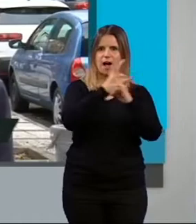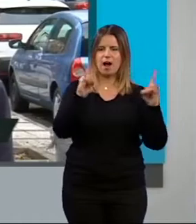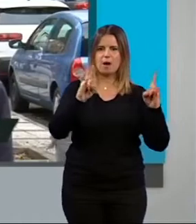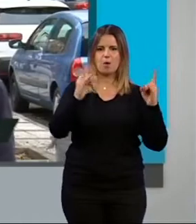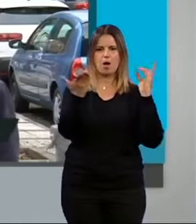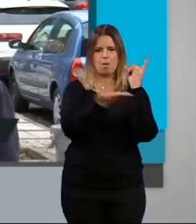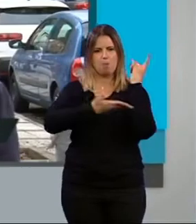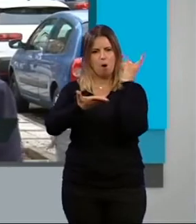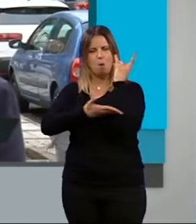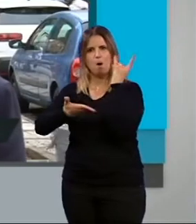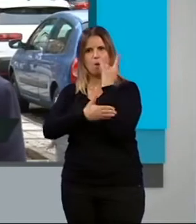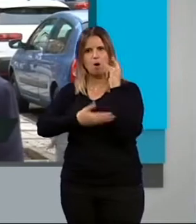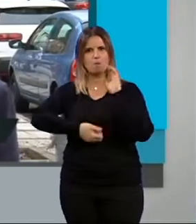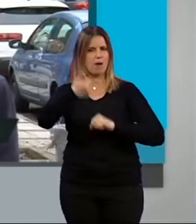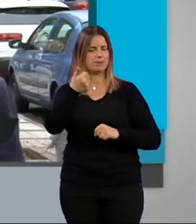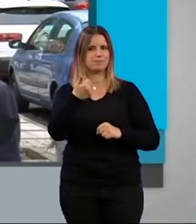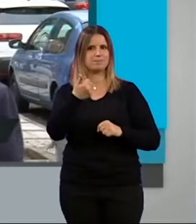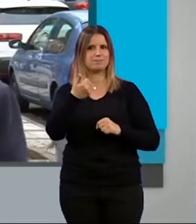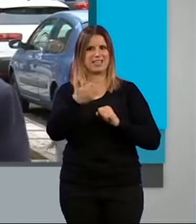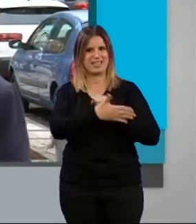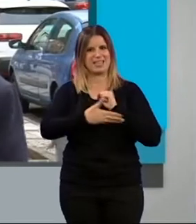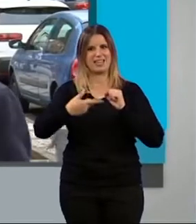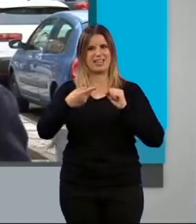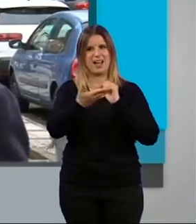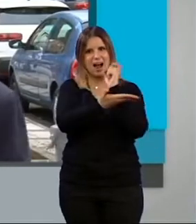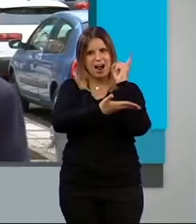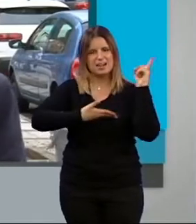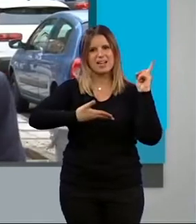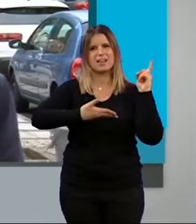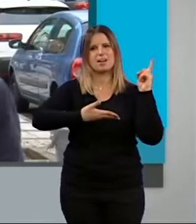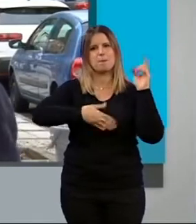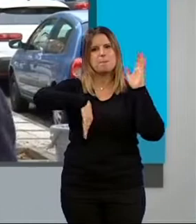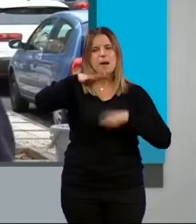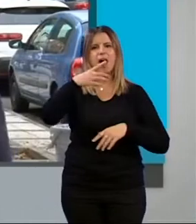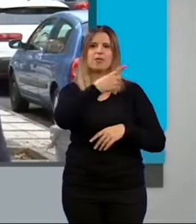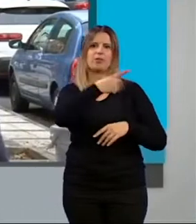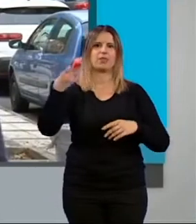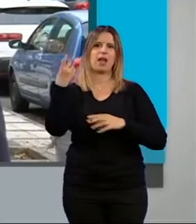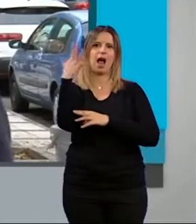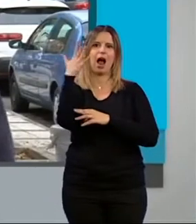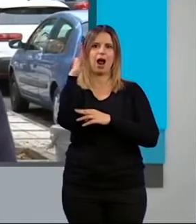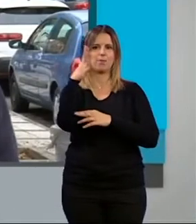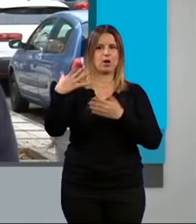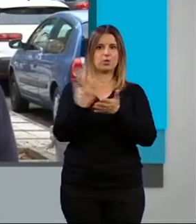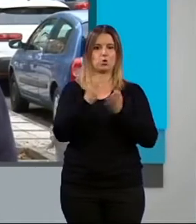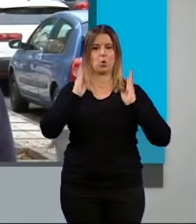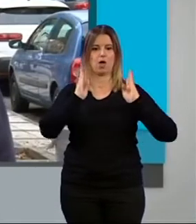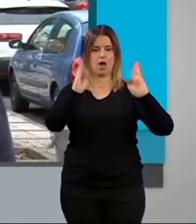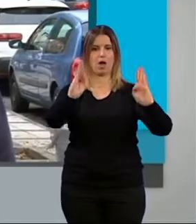equipo de gobierno van a, en este caso, arrancar más de un centenar de árboles en el bulevar de toda esta calle, de la calle